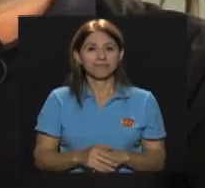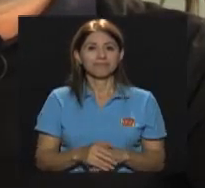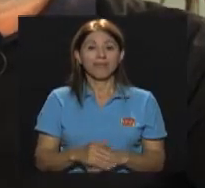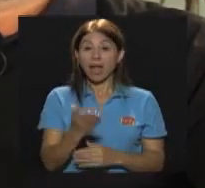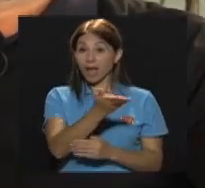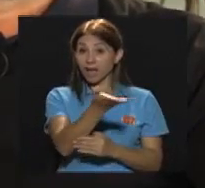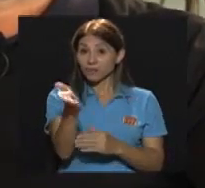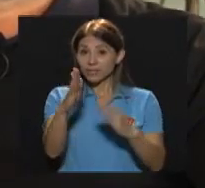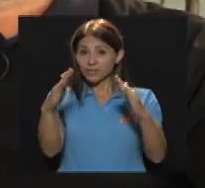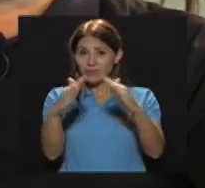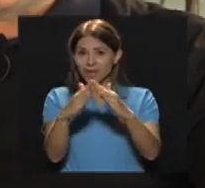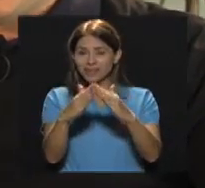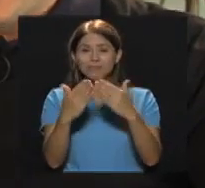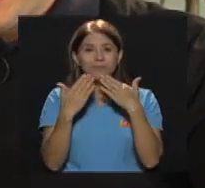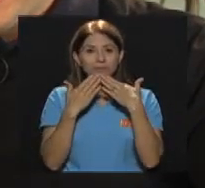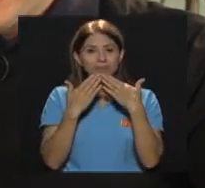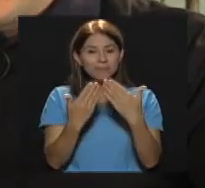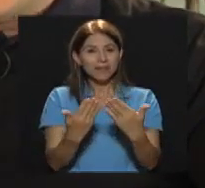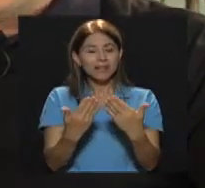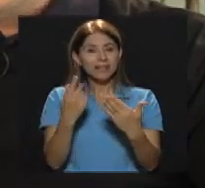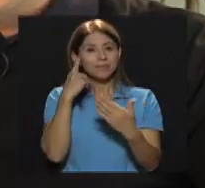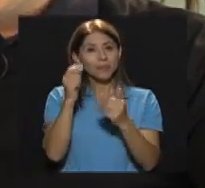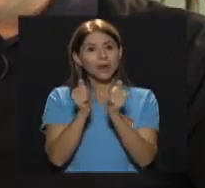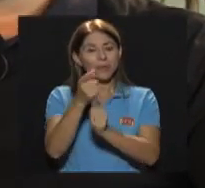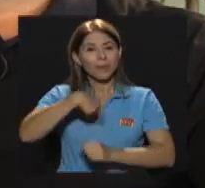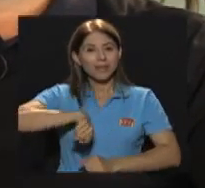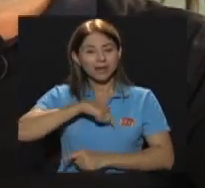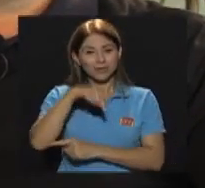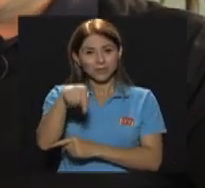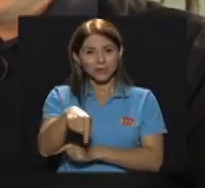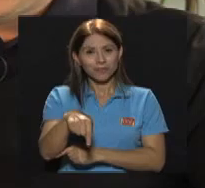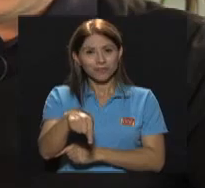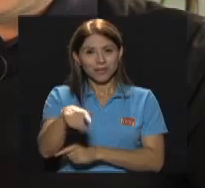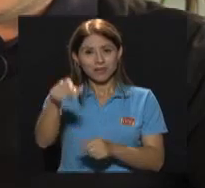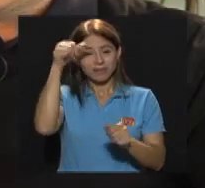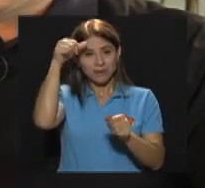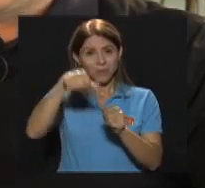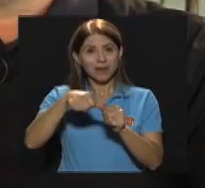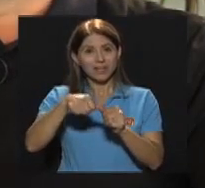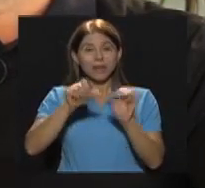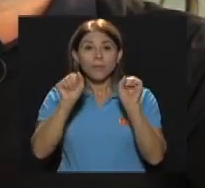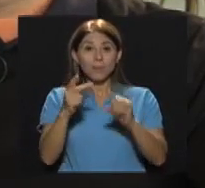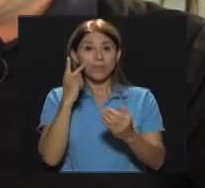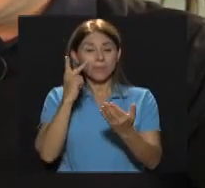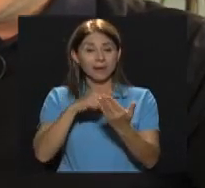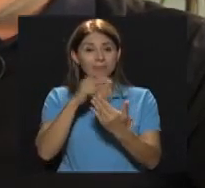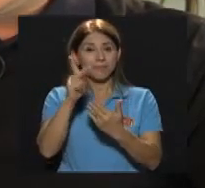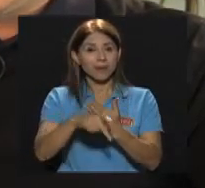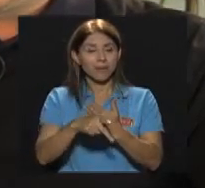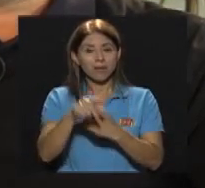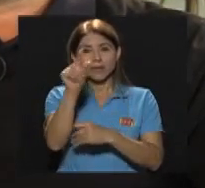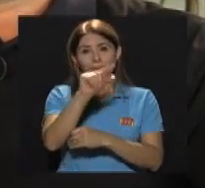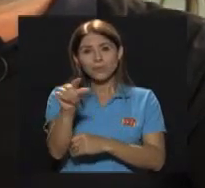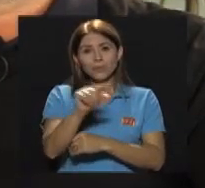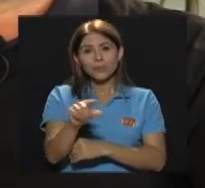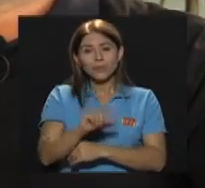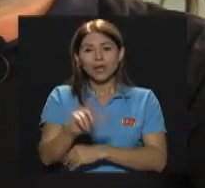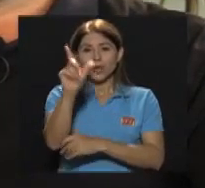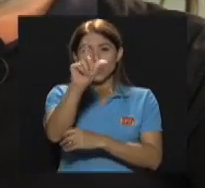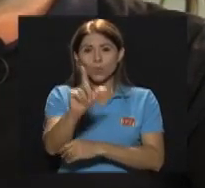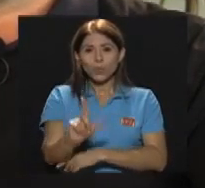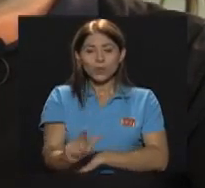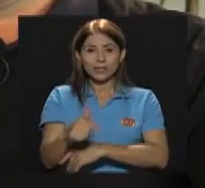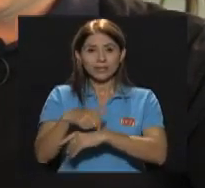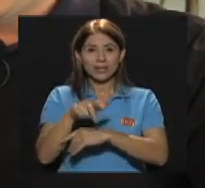gracias Por acompañarnos El día de hoy Recuerden que Pueden vernos Todas las semanas Los lunes A las 3 de la tarde Los